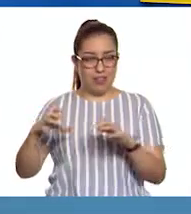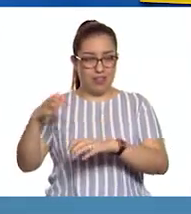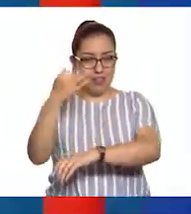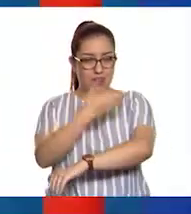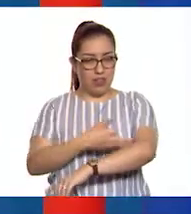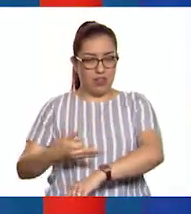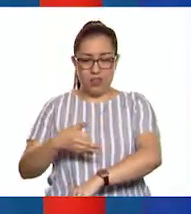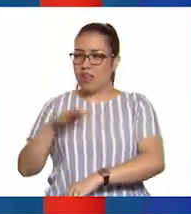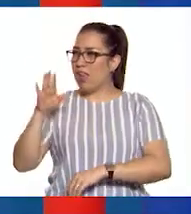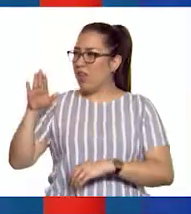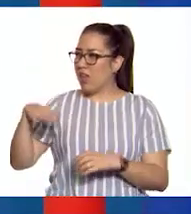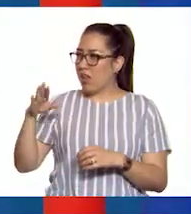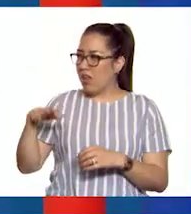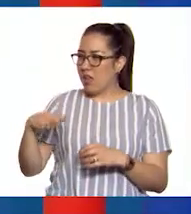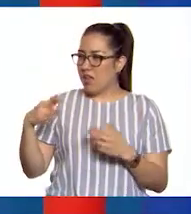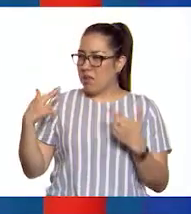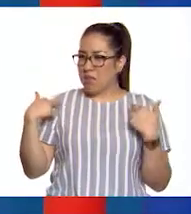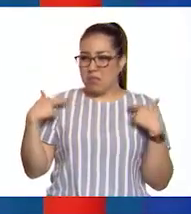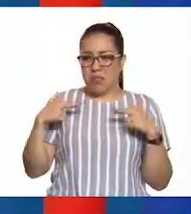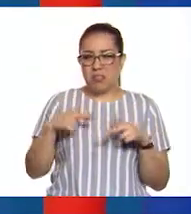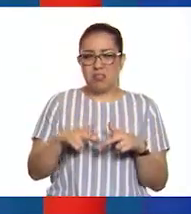¿qué es eso de los reinos?